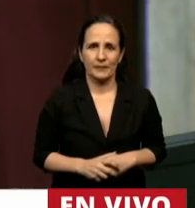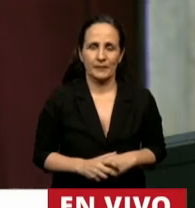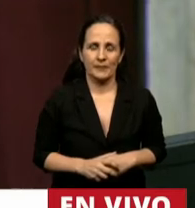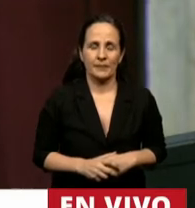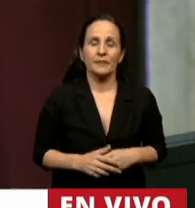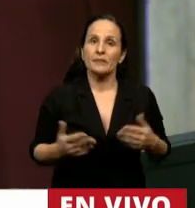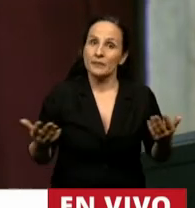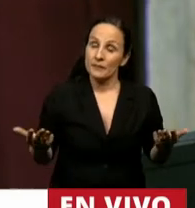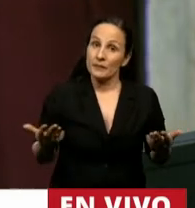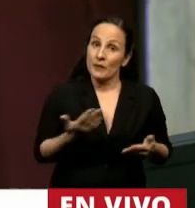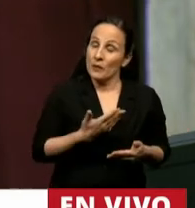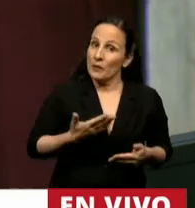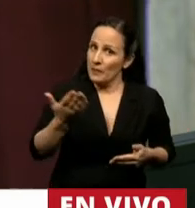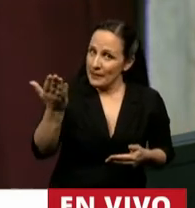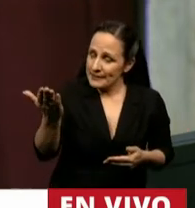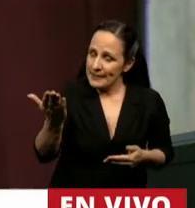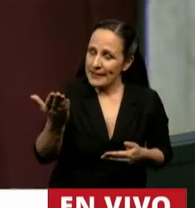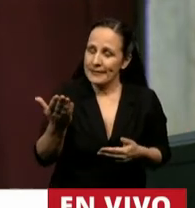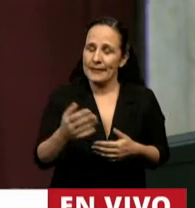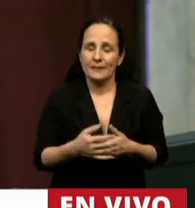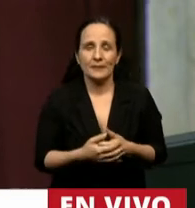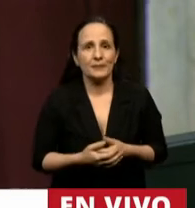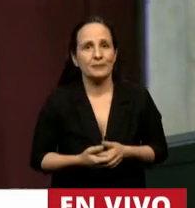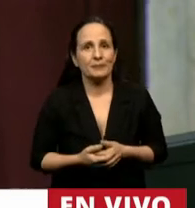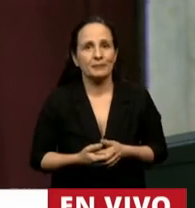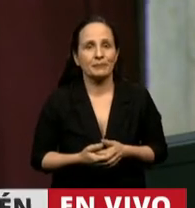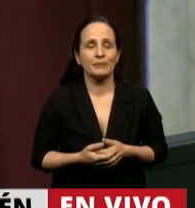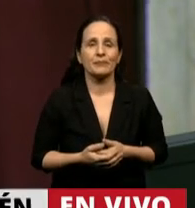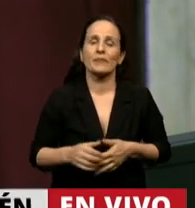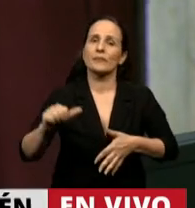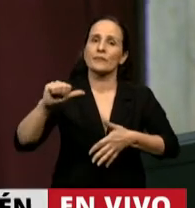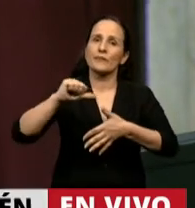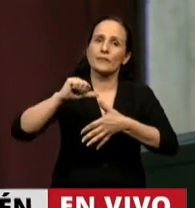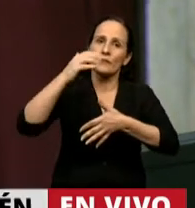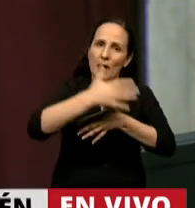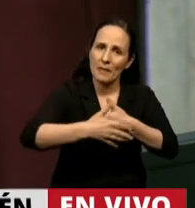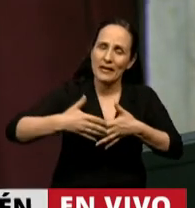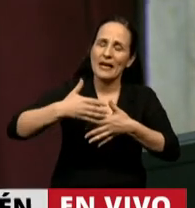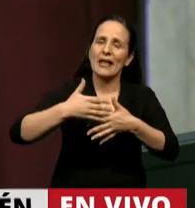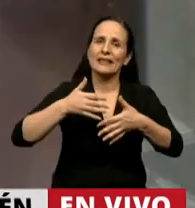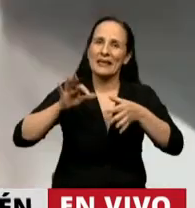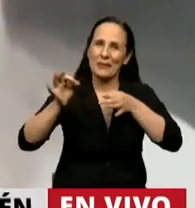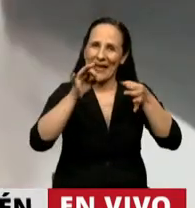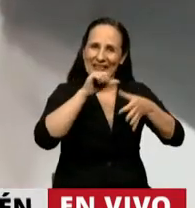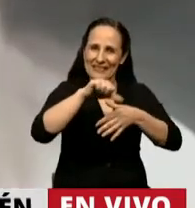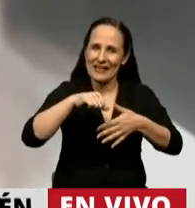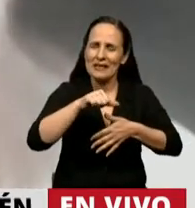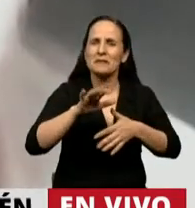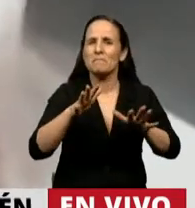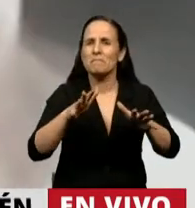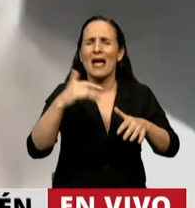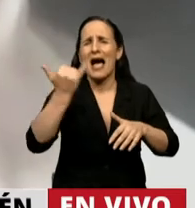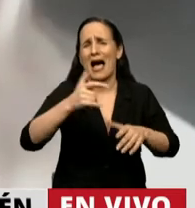Presidente, América Latina y el Caribe poseen alrededor del 50% de la